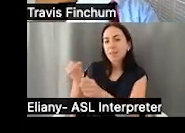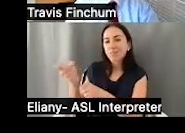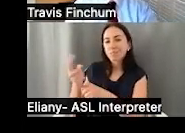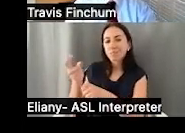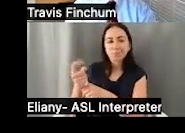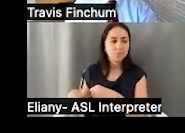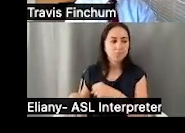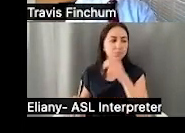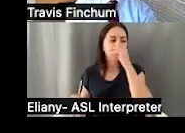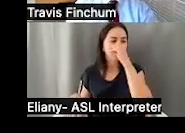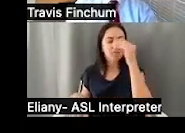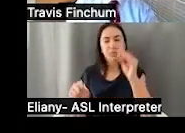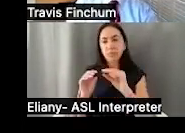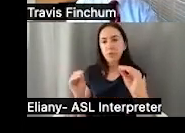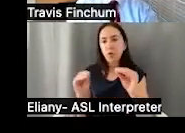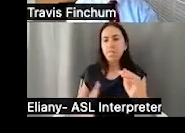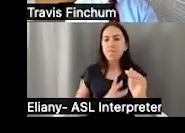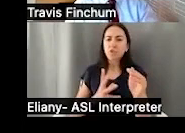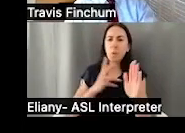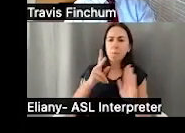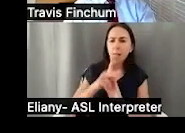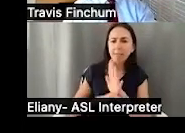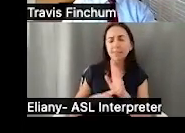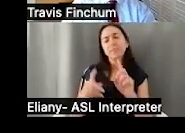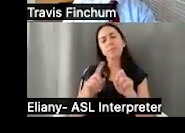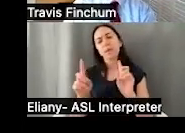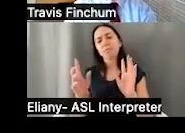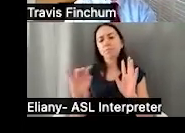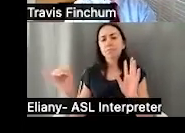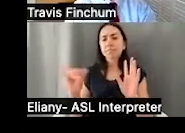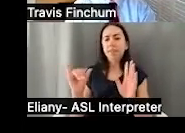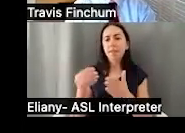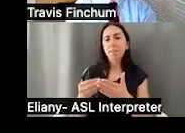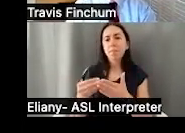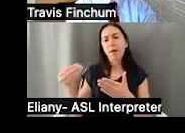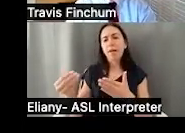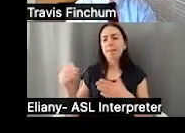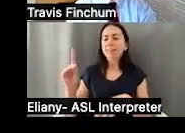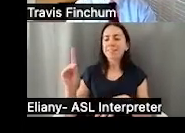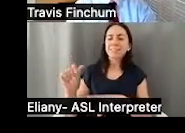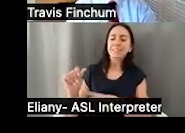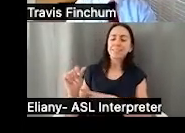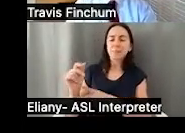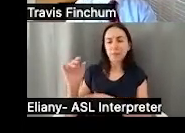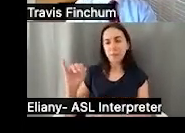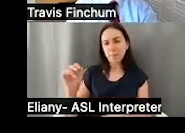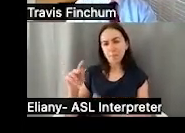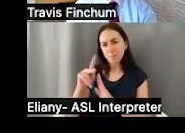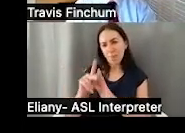impuestos y hemos pagado la política. Básicamente, no hay una política, pero es como